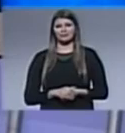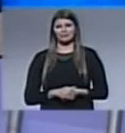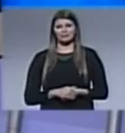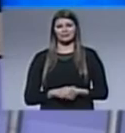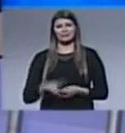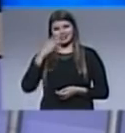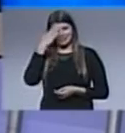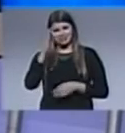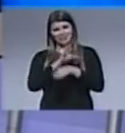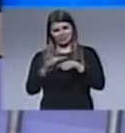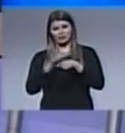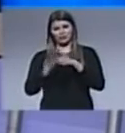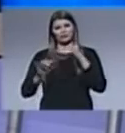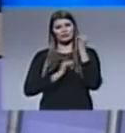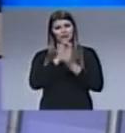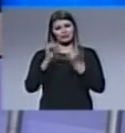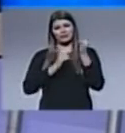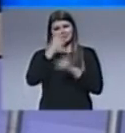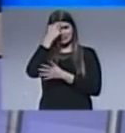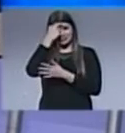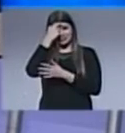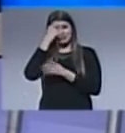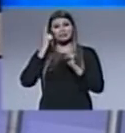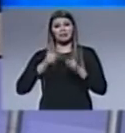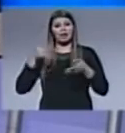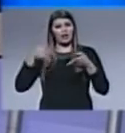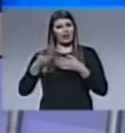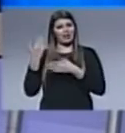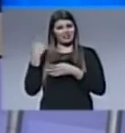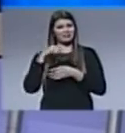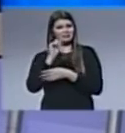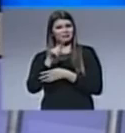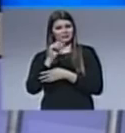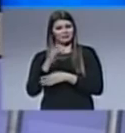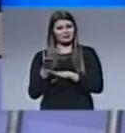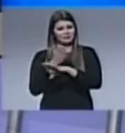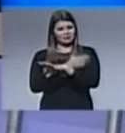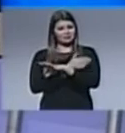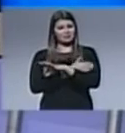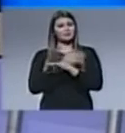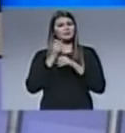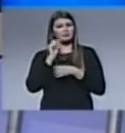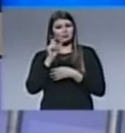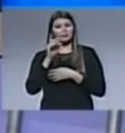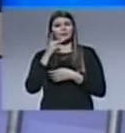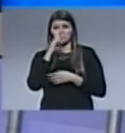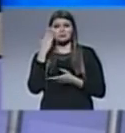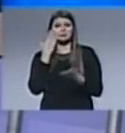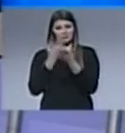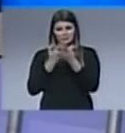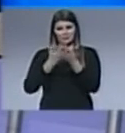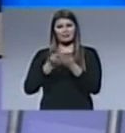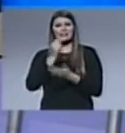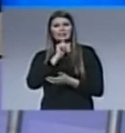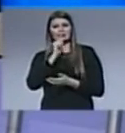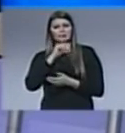Gracias por seguir con nosotros en Noticiero Cristiano. Y lo que le habíamos adelantado antes de ir al corte, queremos compartir con ustedes un